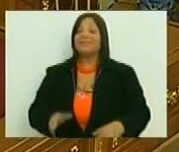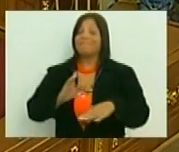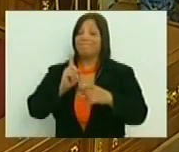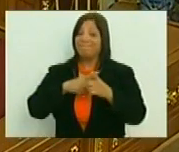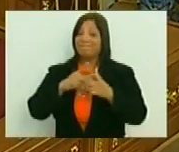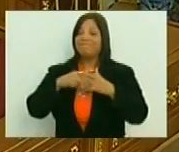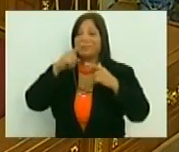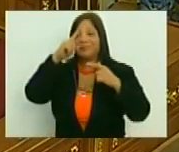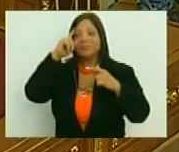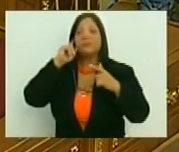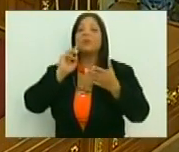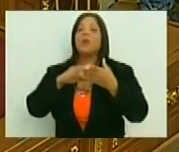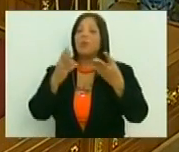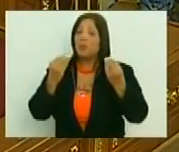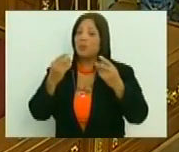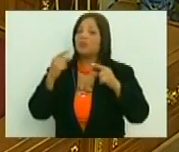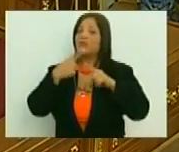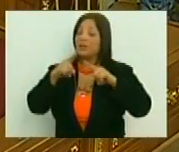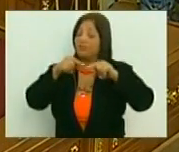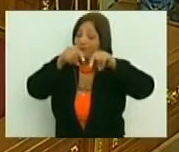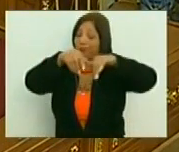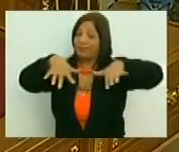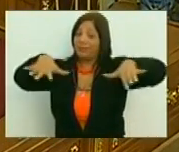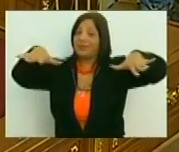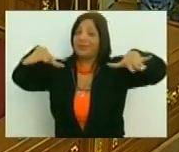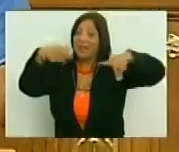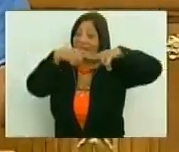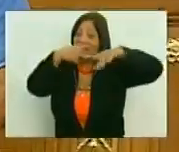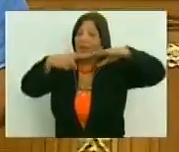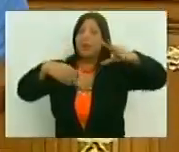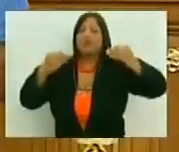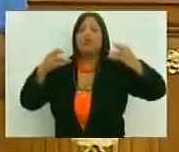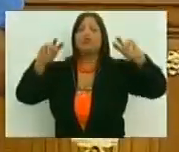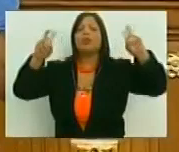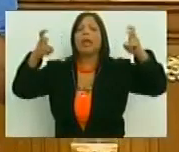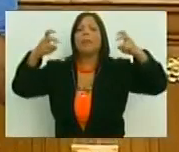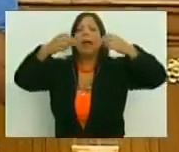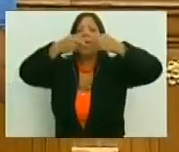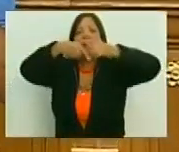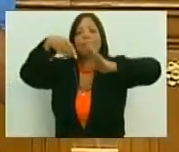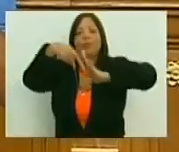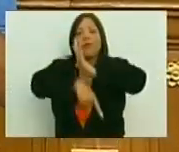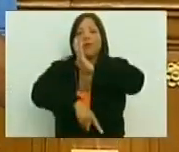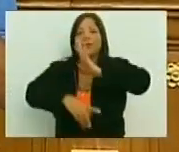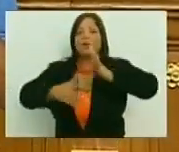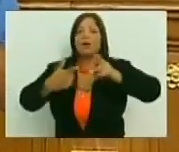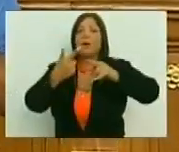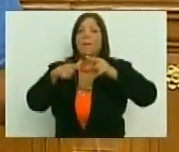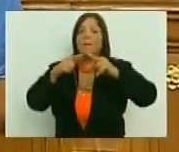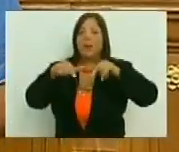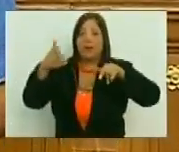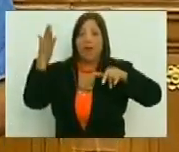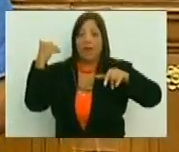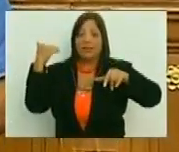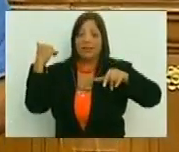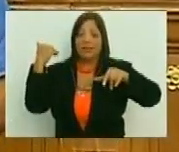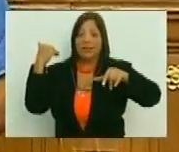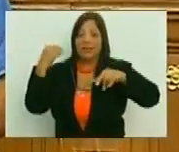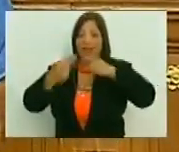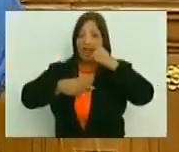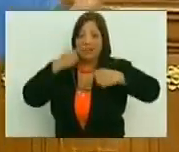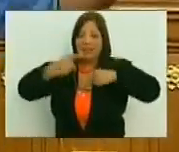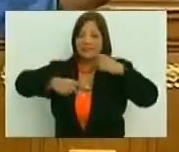Porque tiene muchas vertientes y hay mucho de qué hablarlo. Pero, en la sesión anterior, aquí,